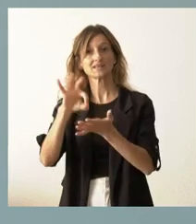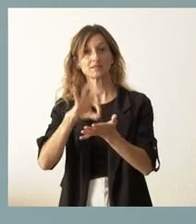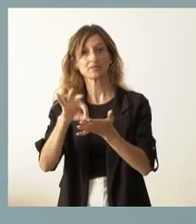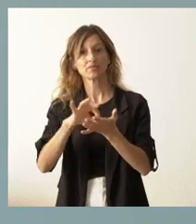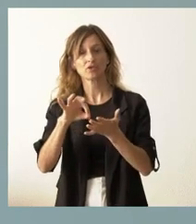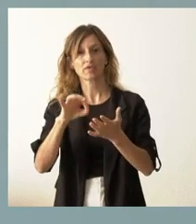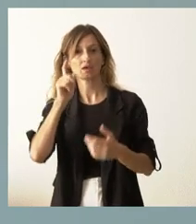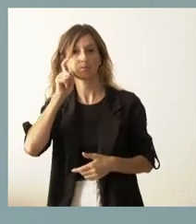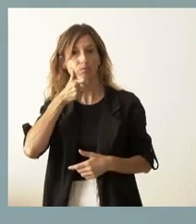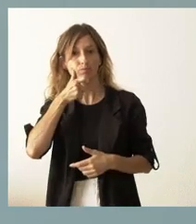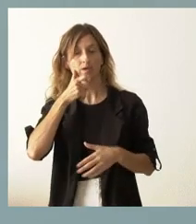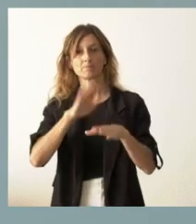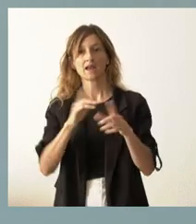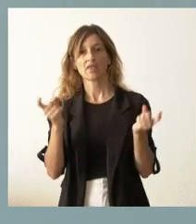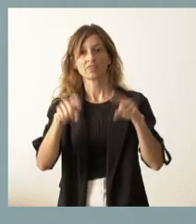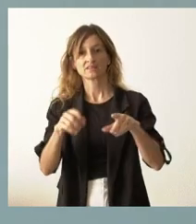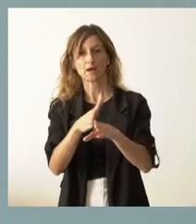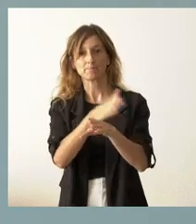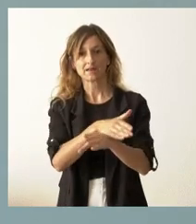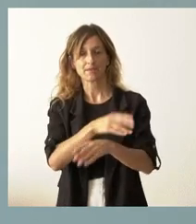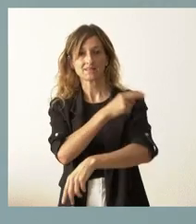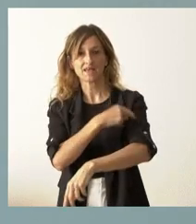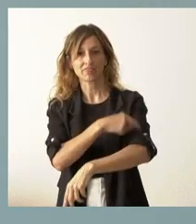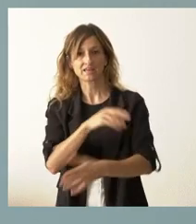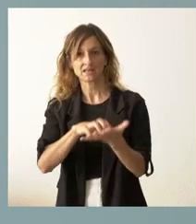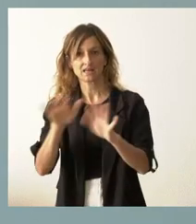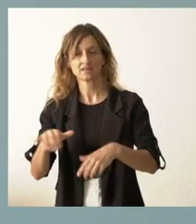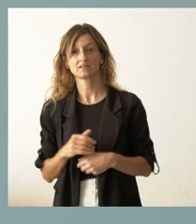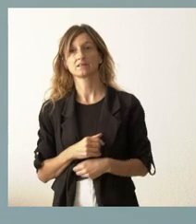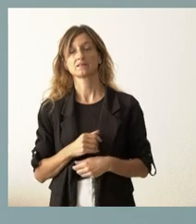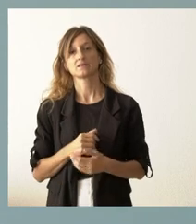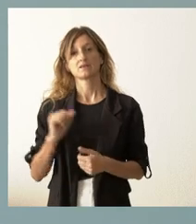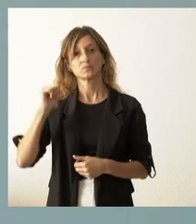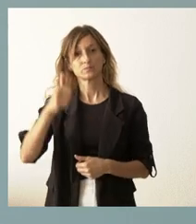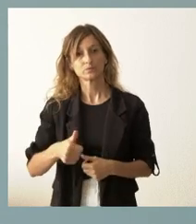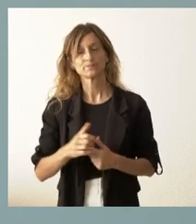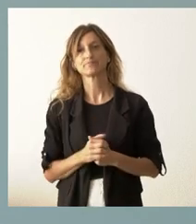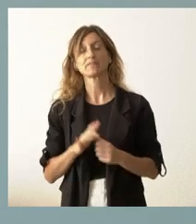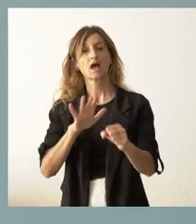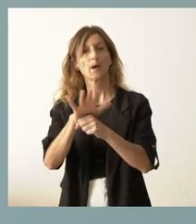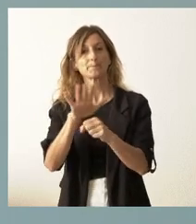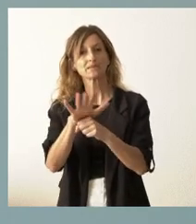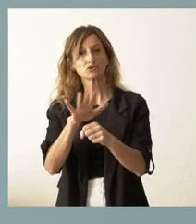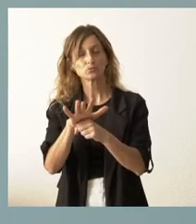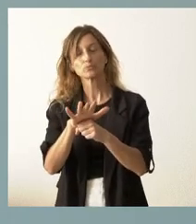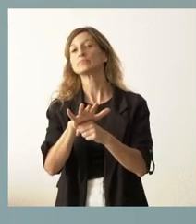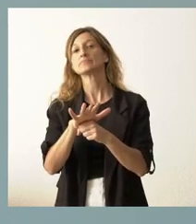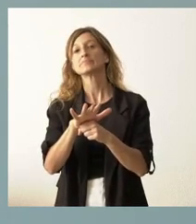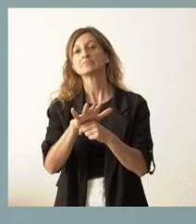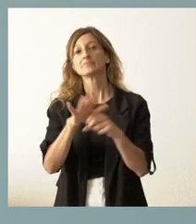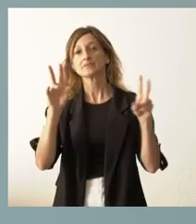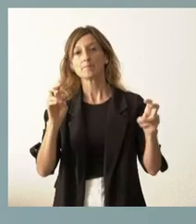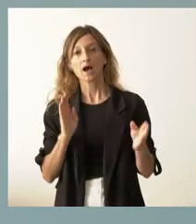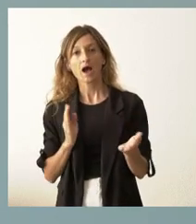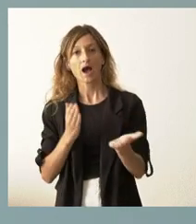teleoperadores para la cita previa del SACIL, que venimos otorgando. En el ámbito de las